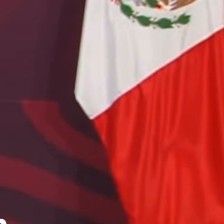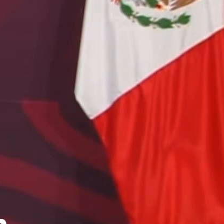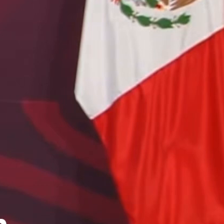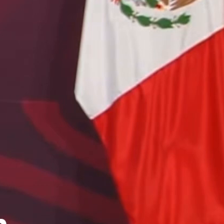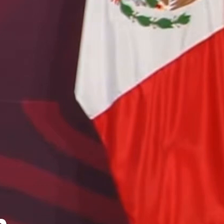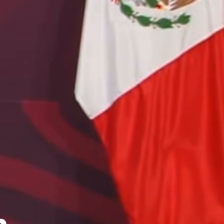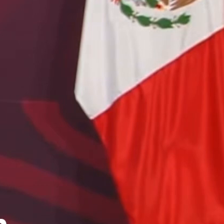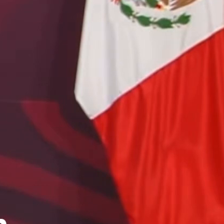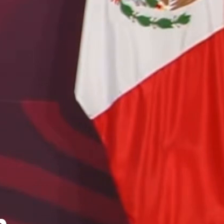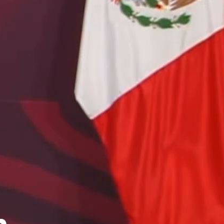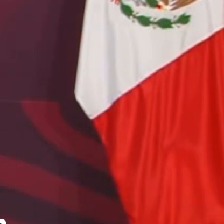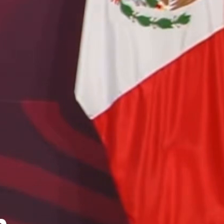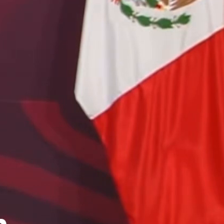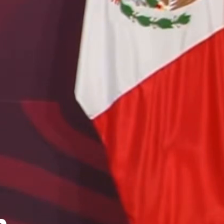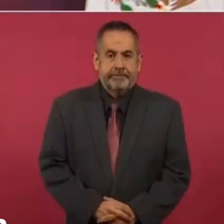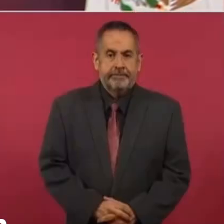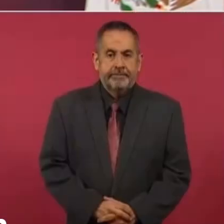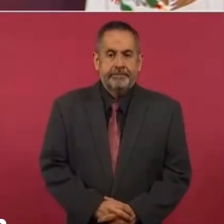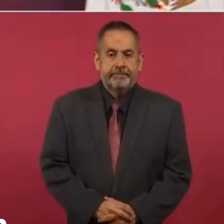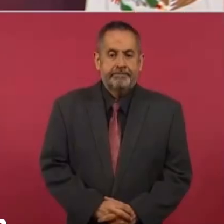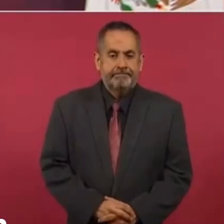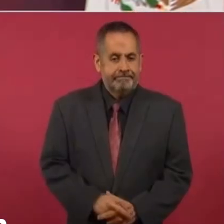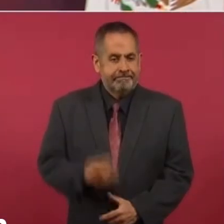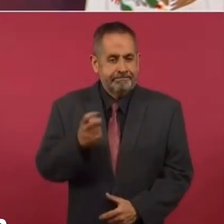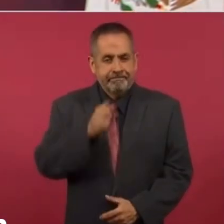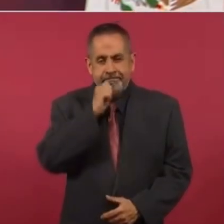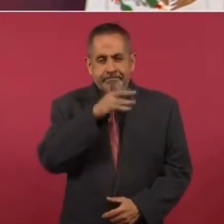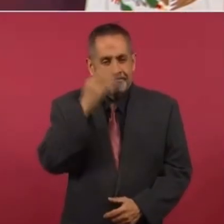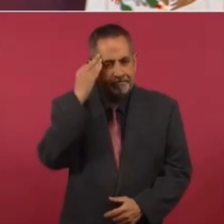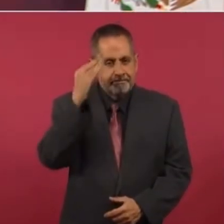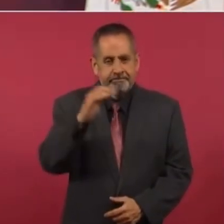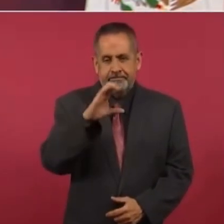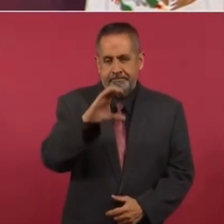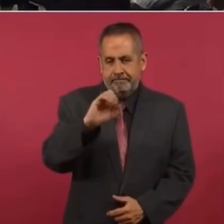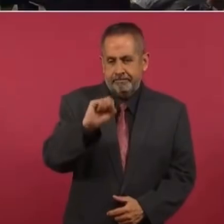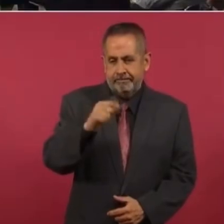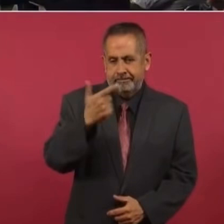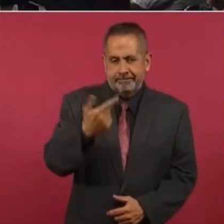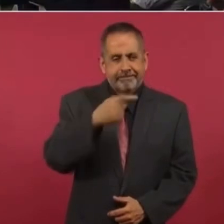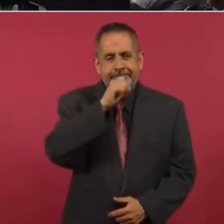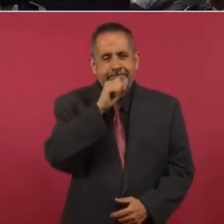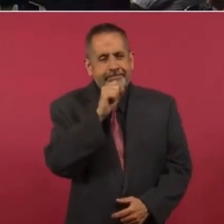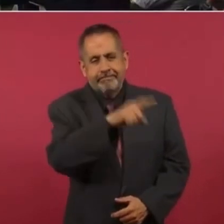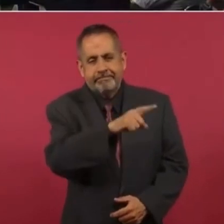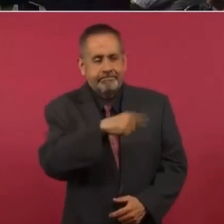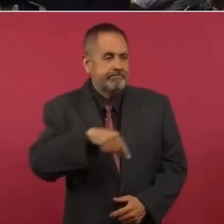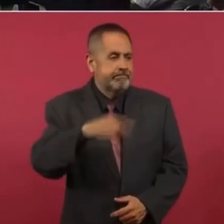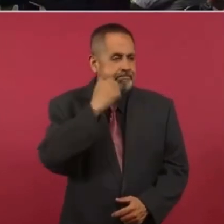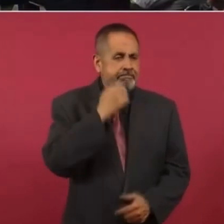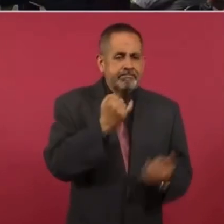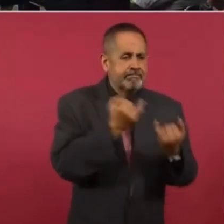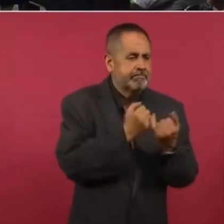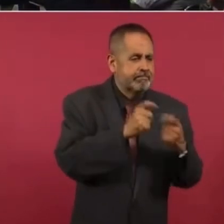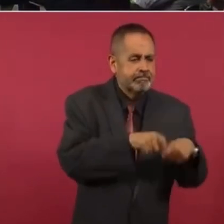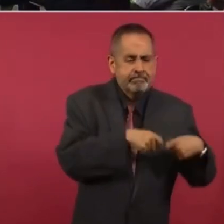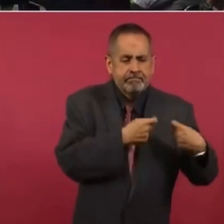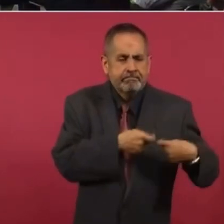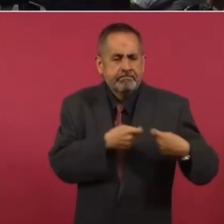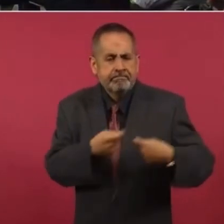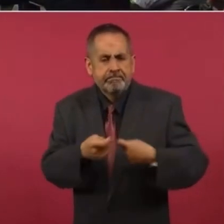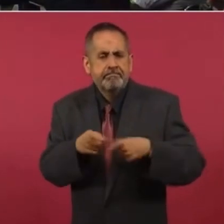Y es lo mismo, quisieron mantener el salinismo como política